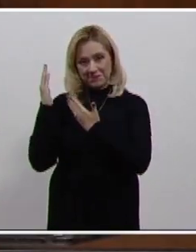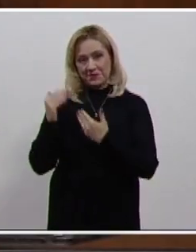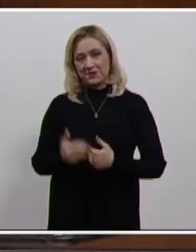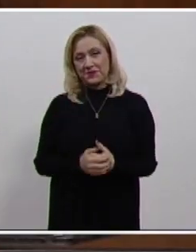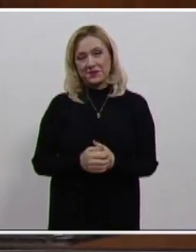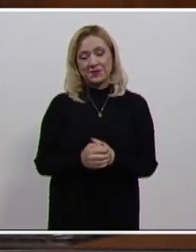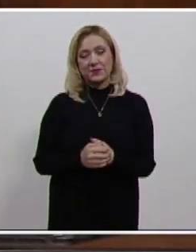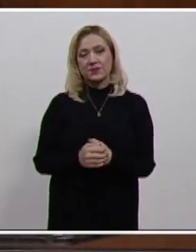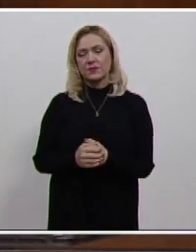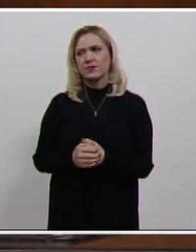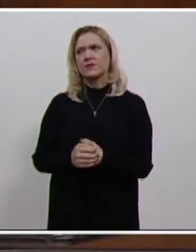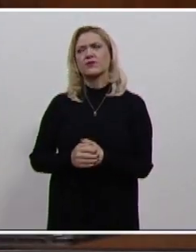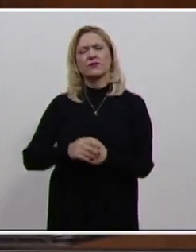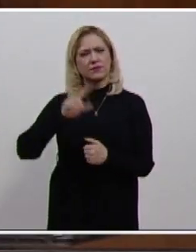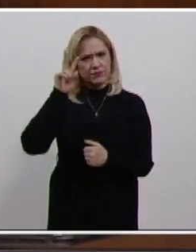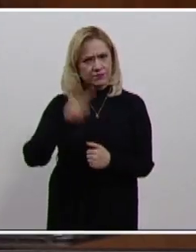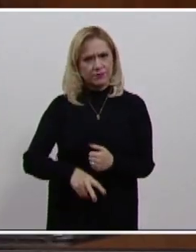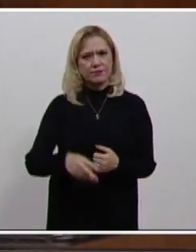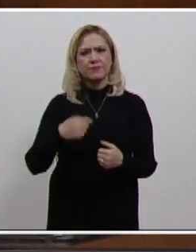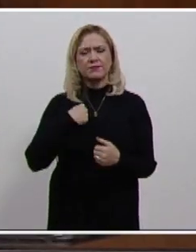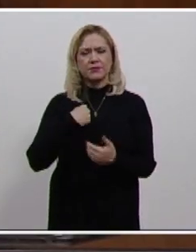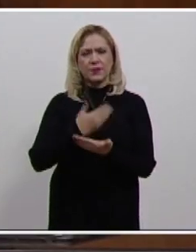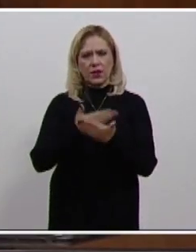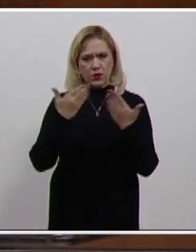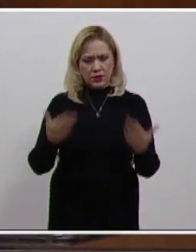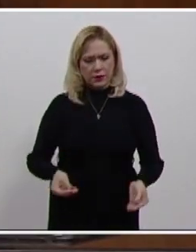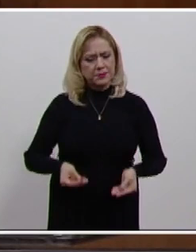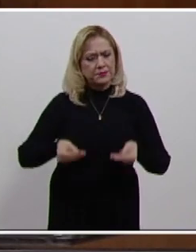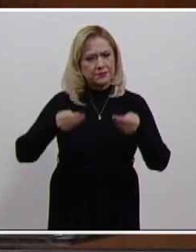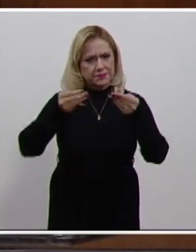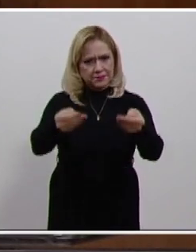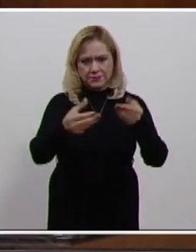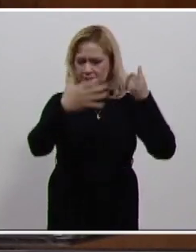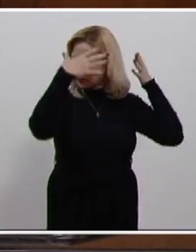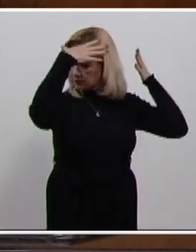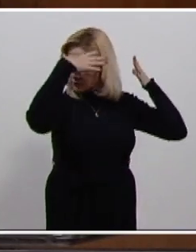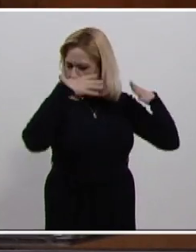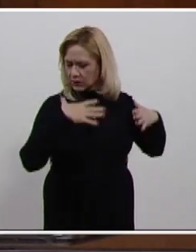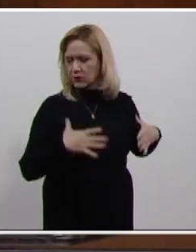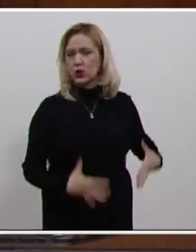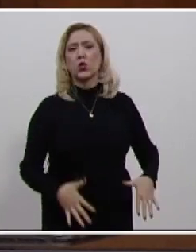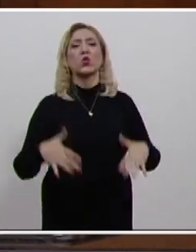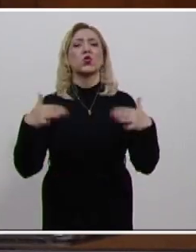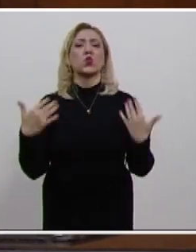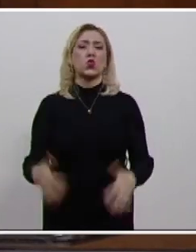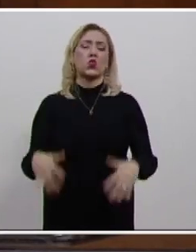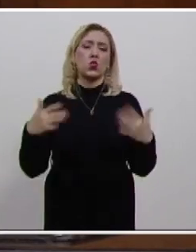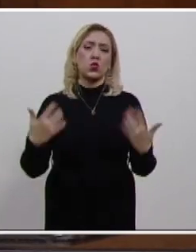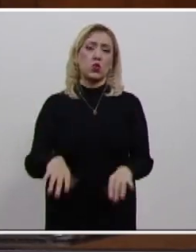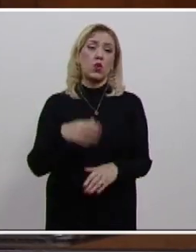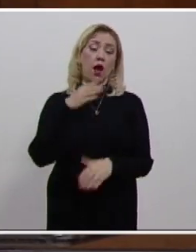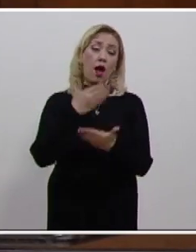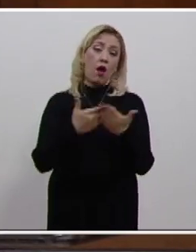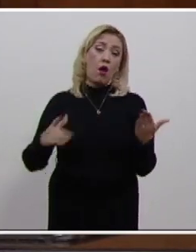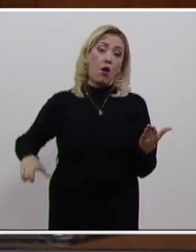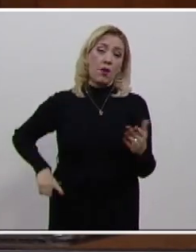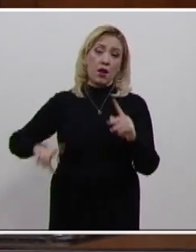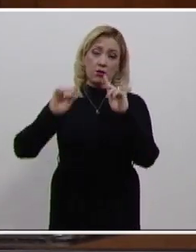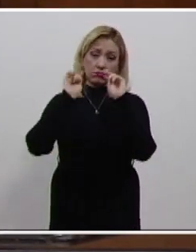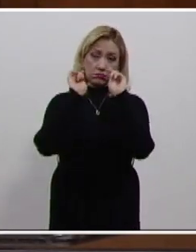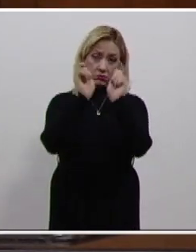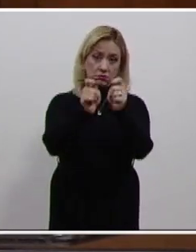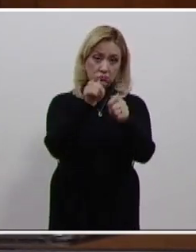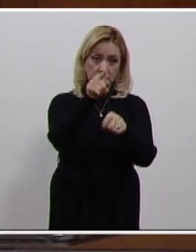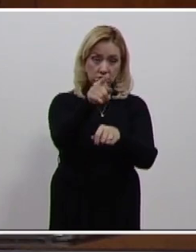Reciba usted esta prenda representativa de la alta investidura que el Estado mexicano le ha